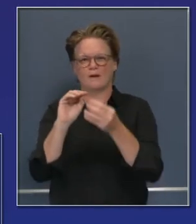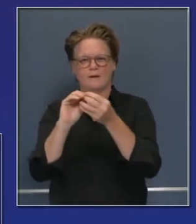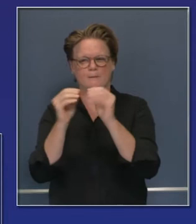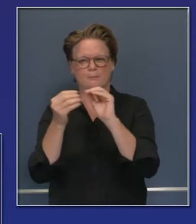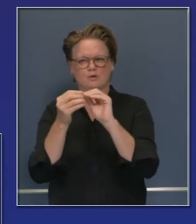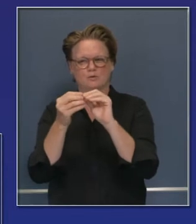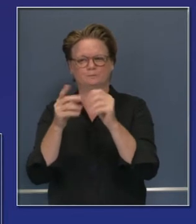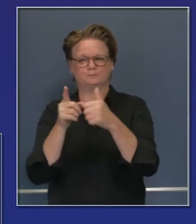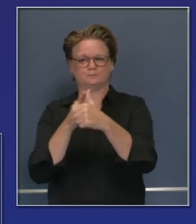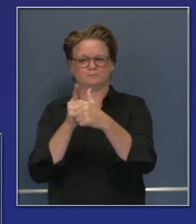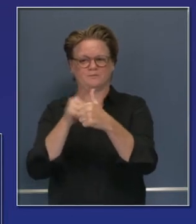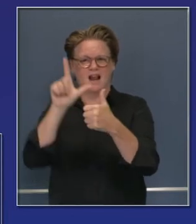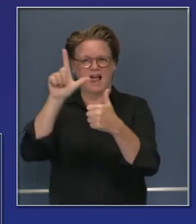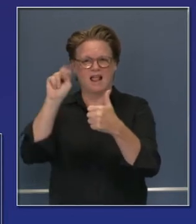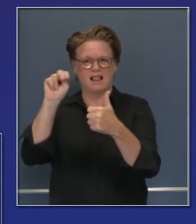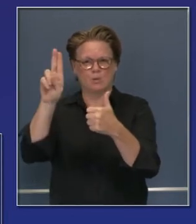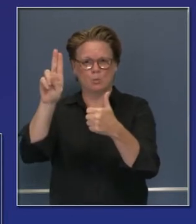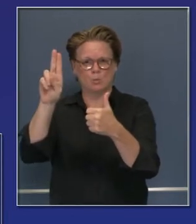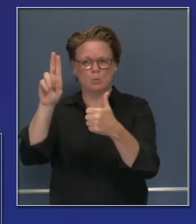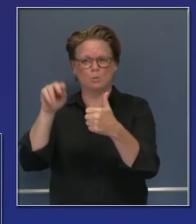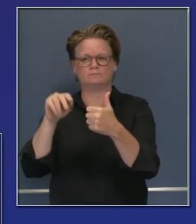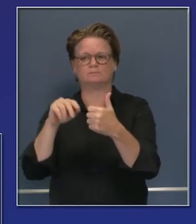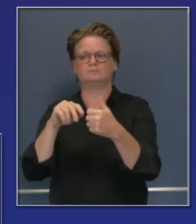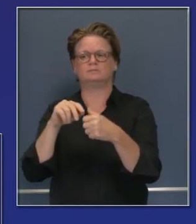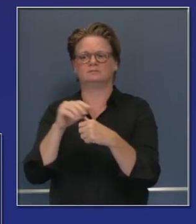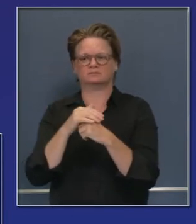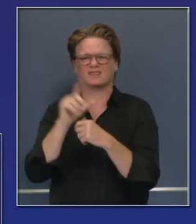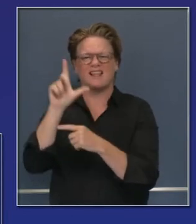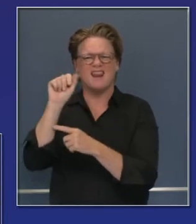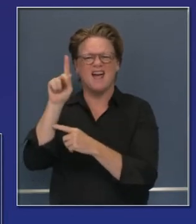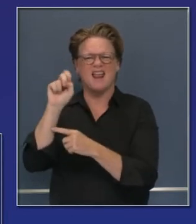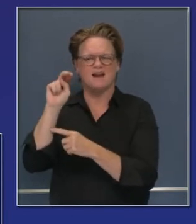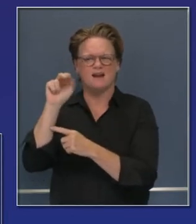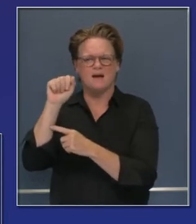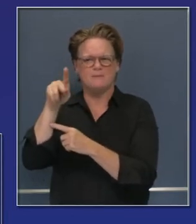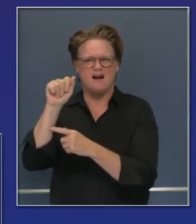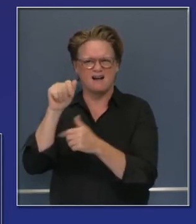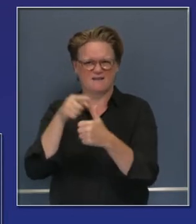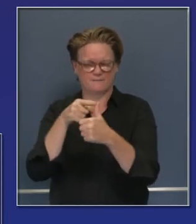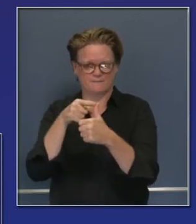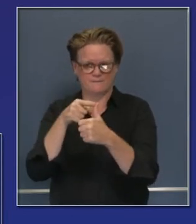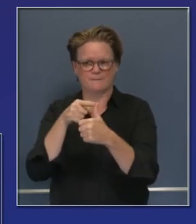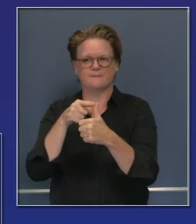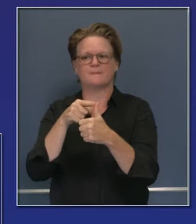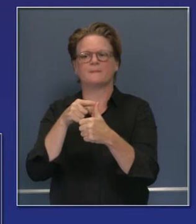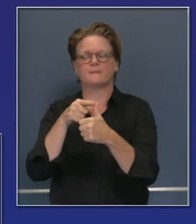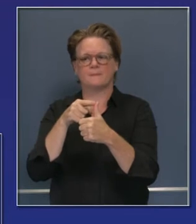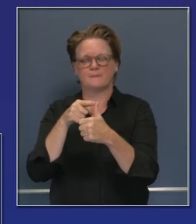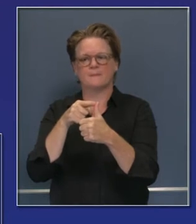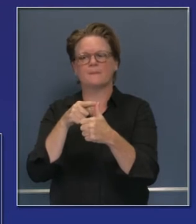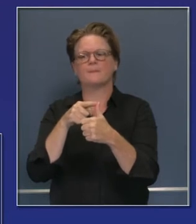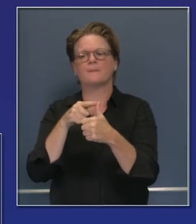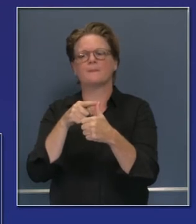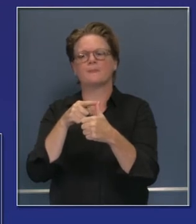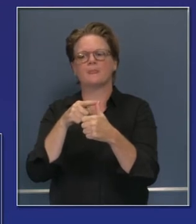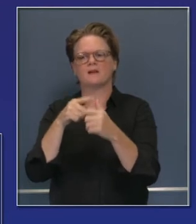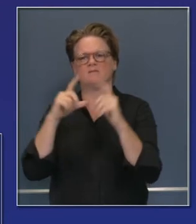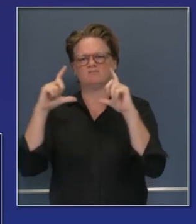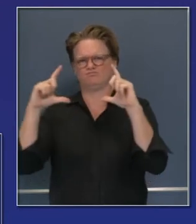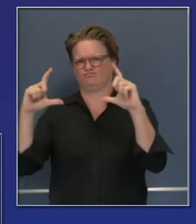quemado, cuánto se ha contenido y cuánto se ha perdido. El complejo de relámpagos de incendios en